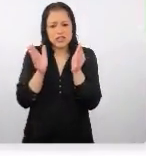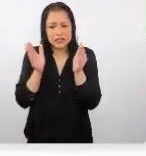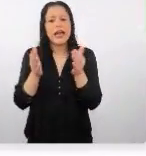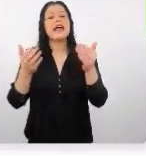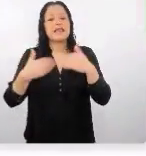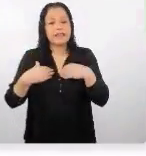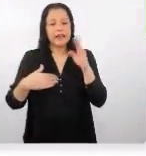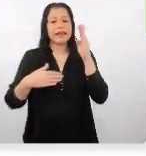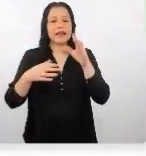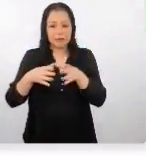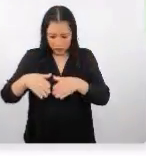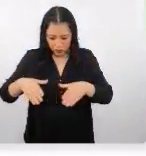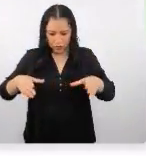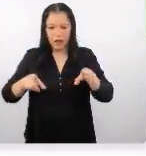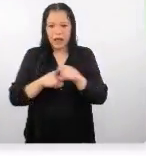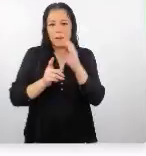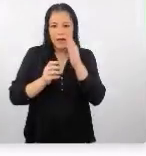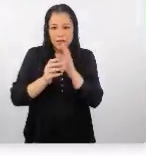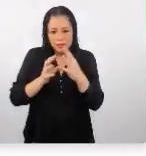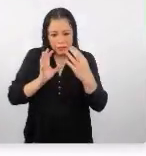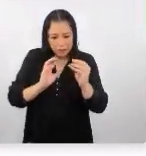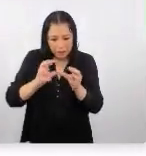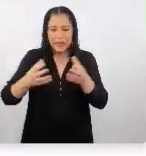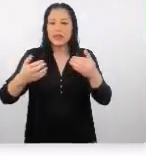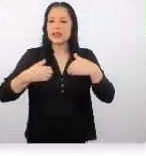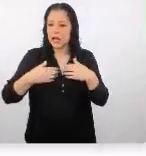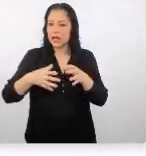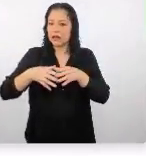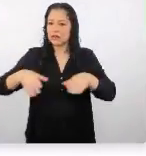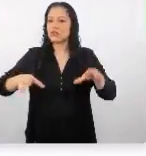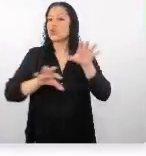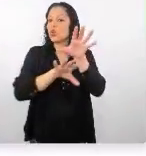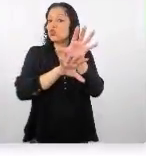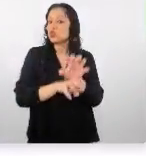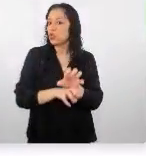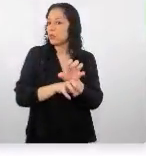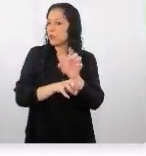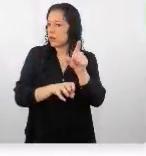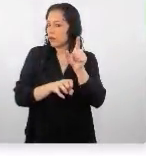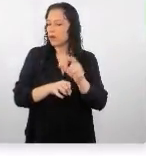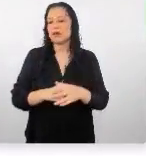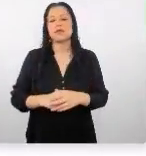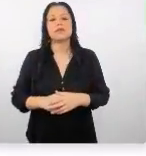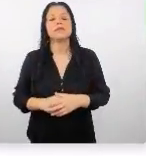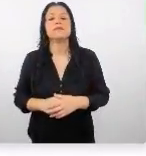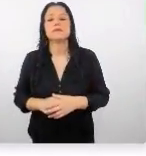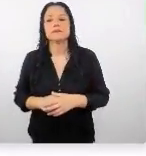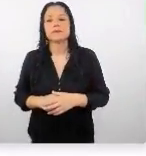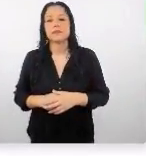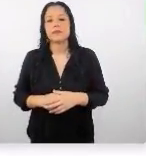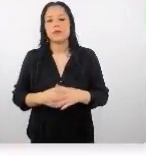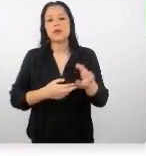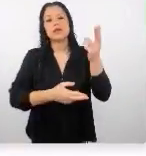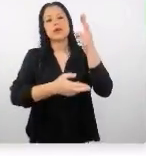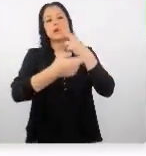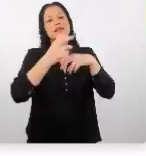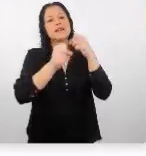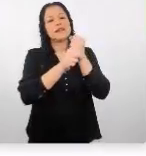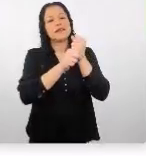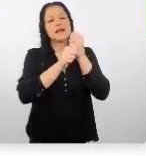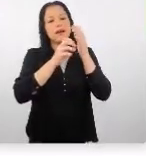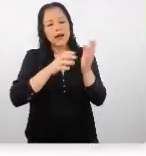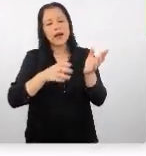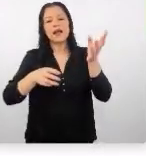su tina parecen bañitos prefabricados pero lo tienen entonces es de acostumbre tenerlo no para cuando regresan de laburar